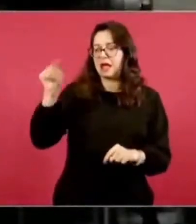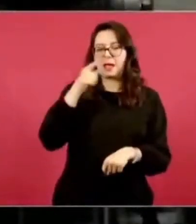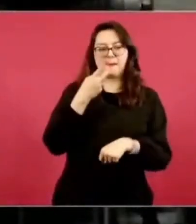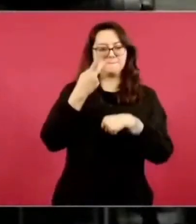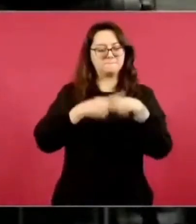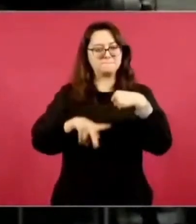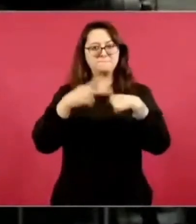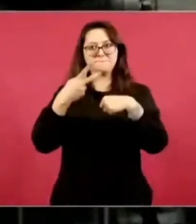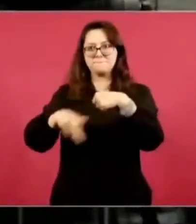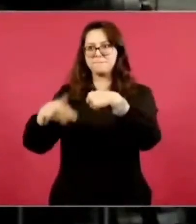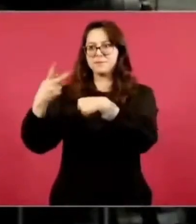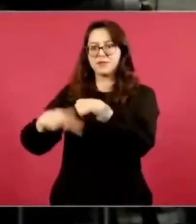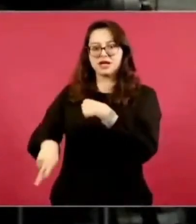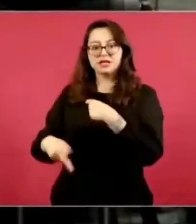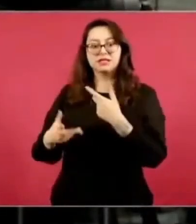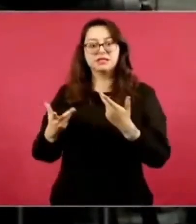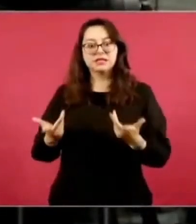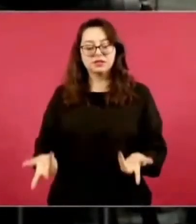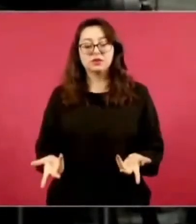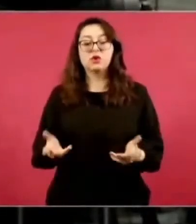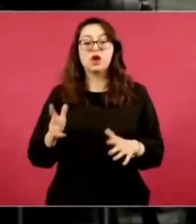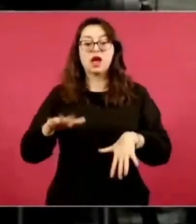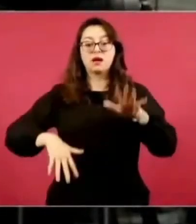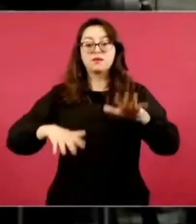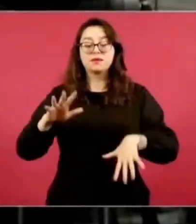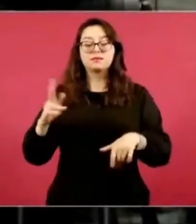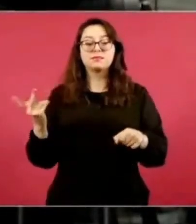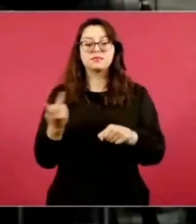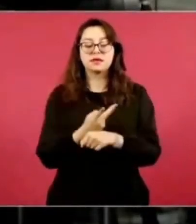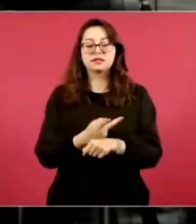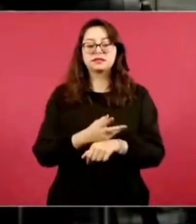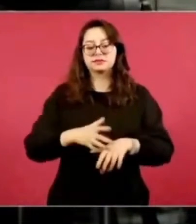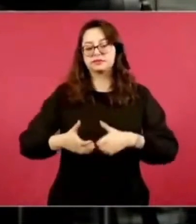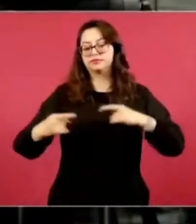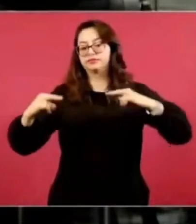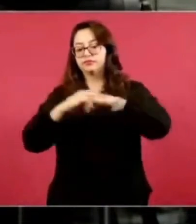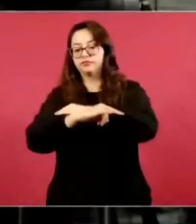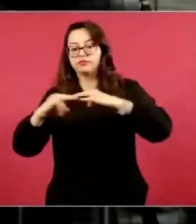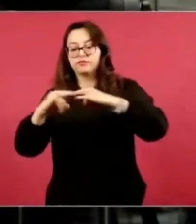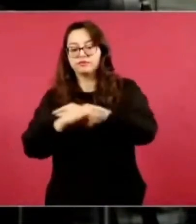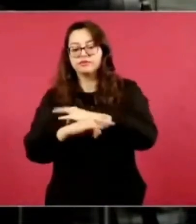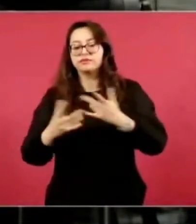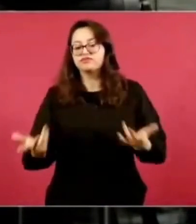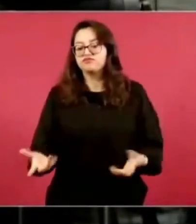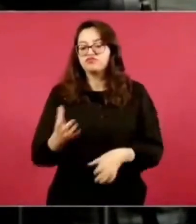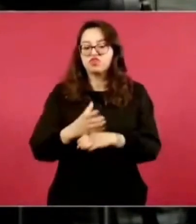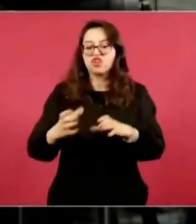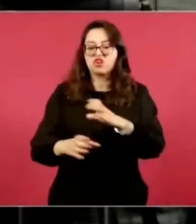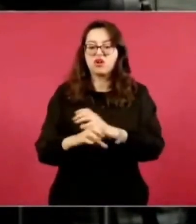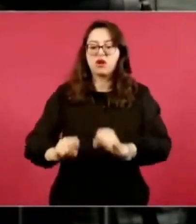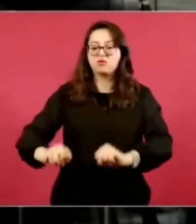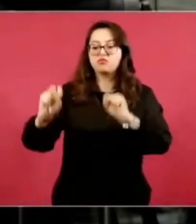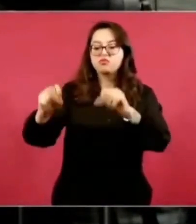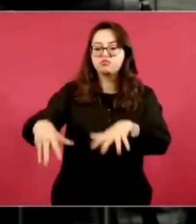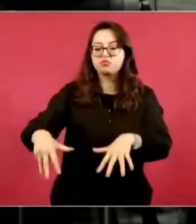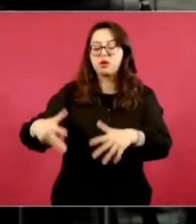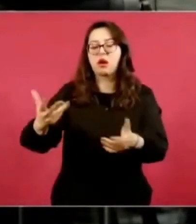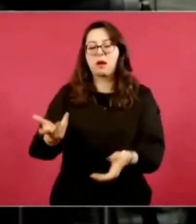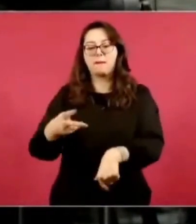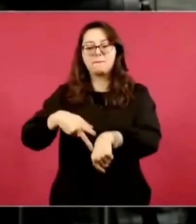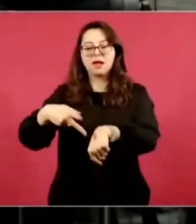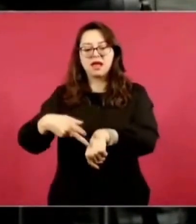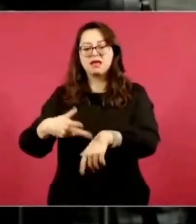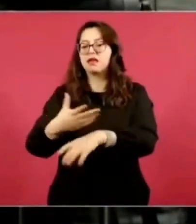colocan artefactos para obligar a las víctimas a detenerse, para asaltarlos de forma violenta, con armas